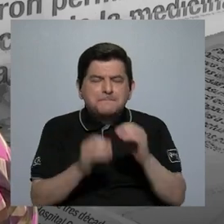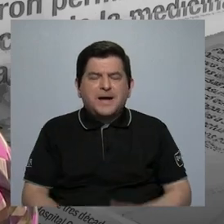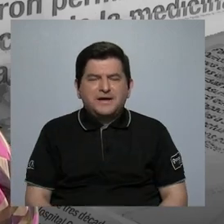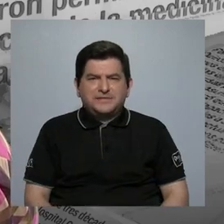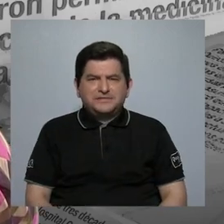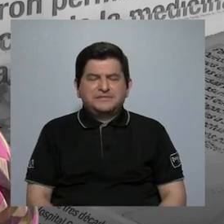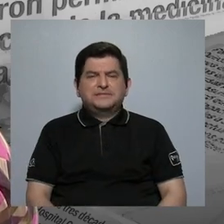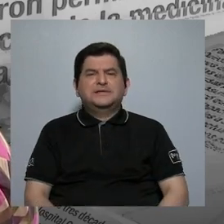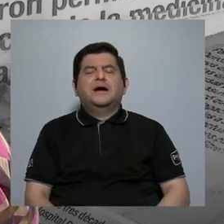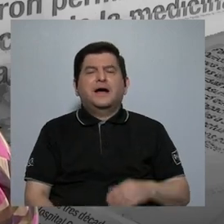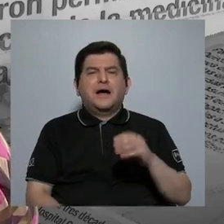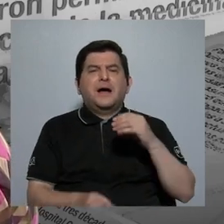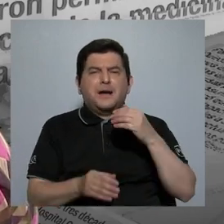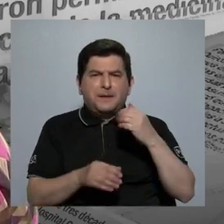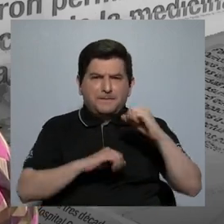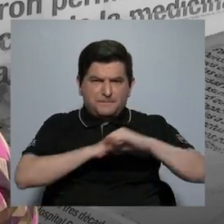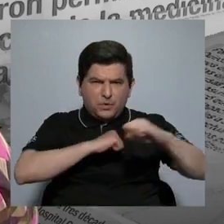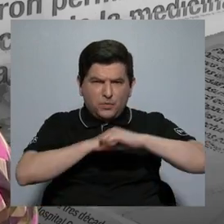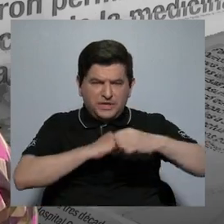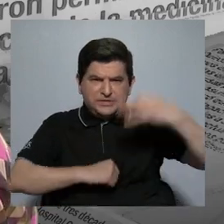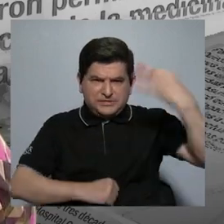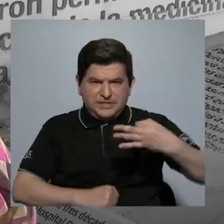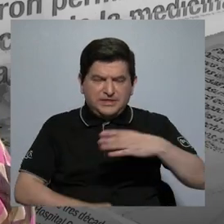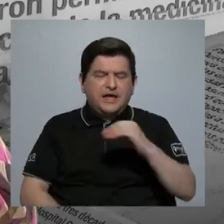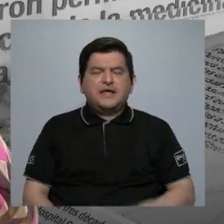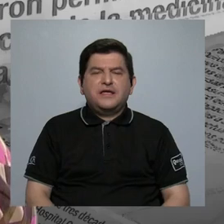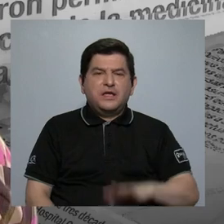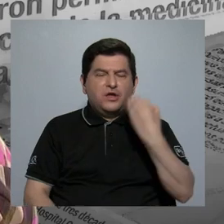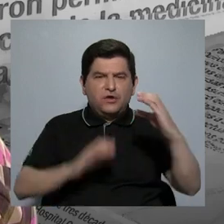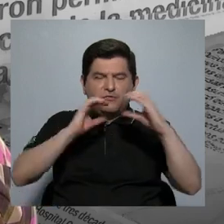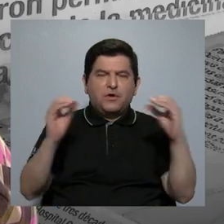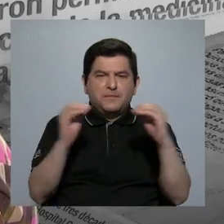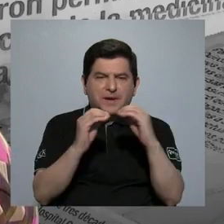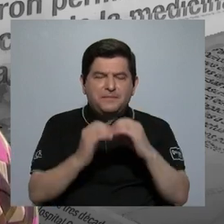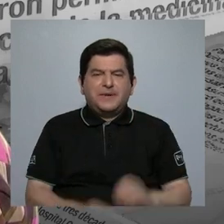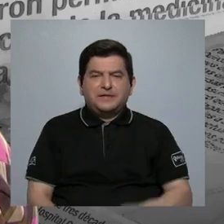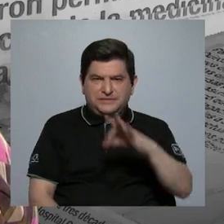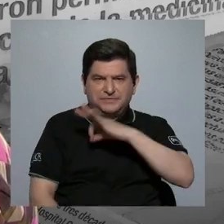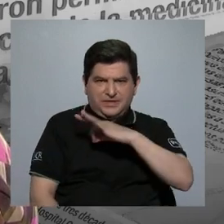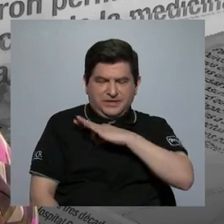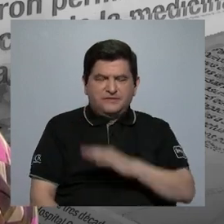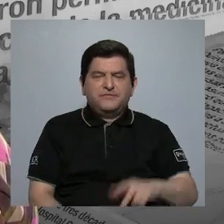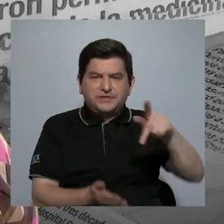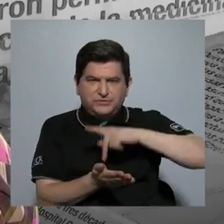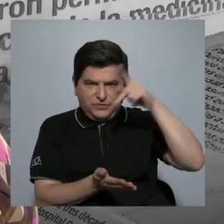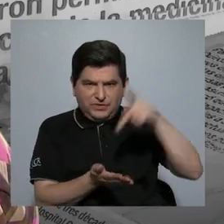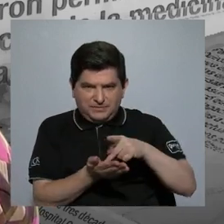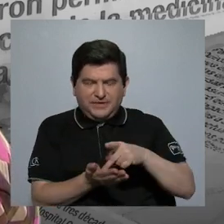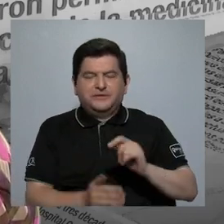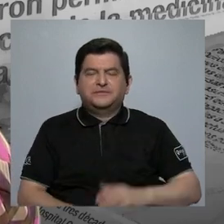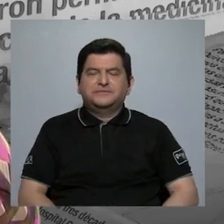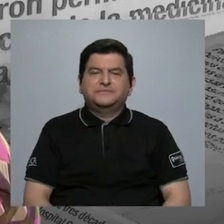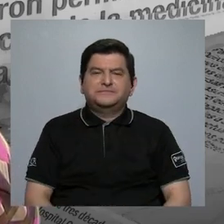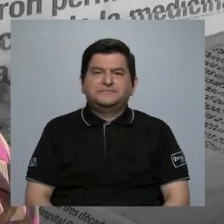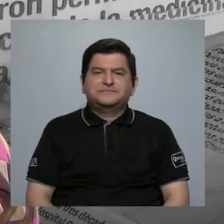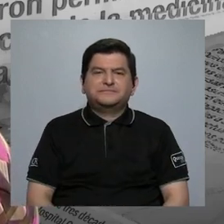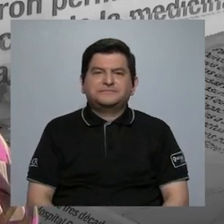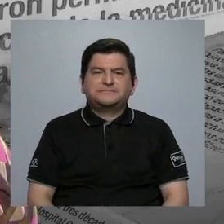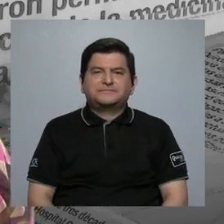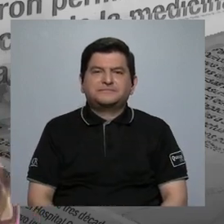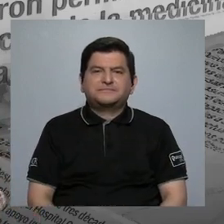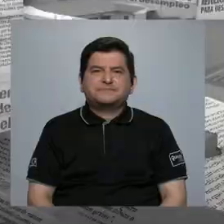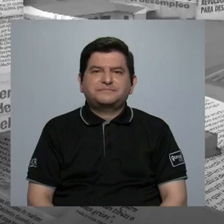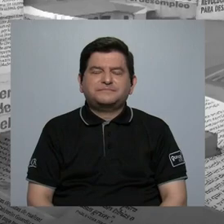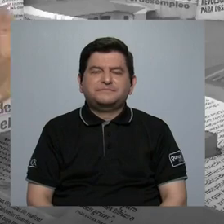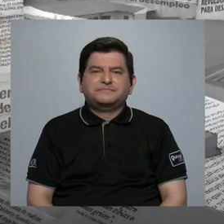pautaban y en los medios de comunicación que más recibieron dinero por pauta. Sí.